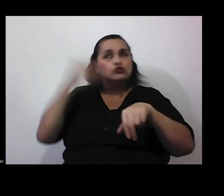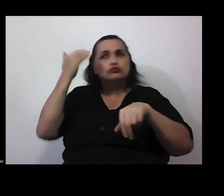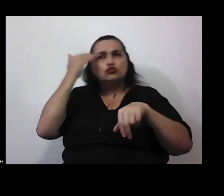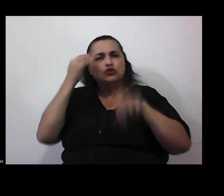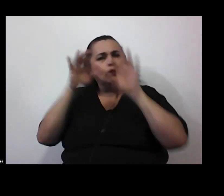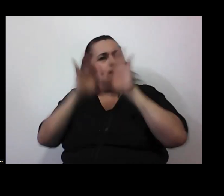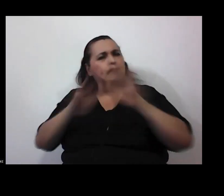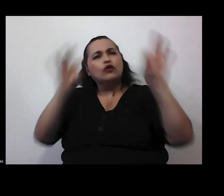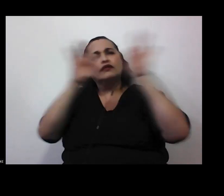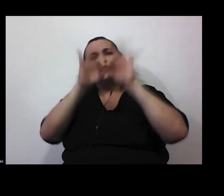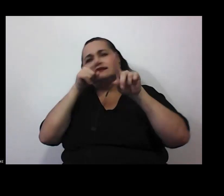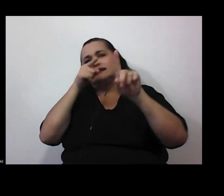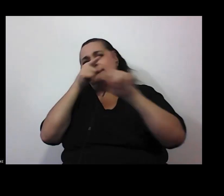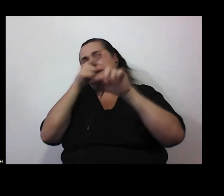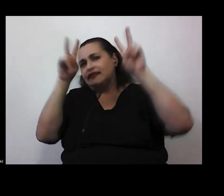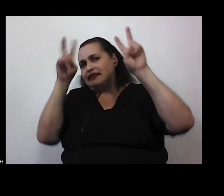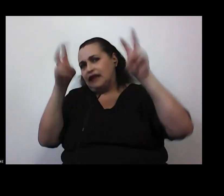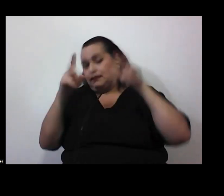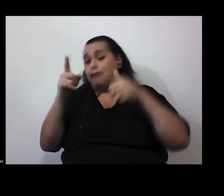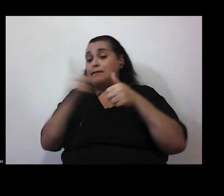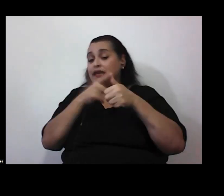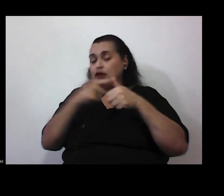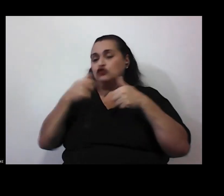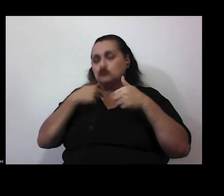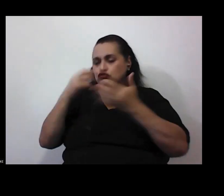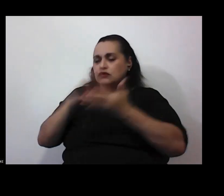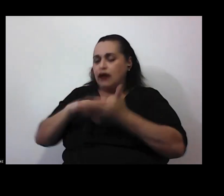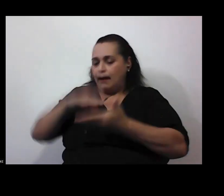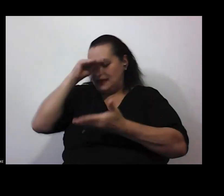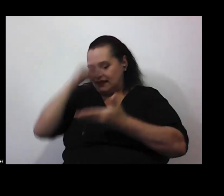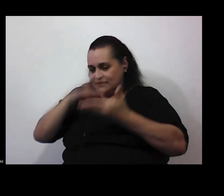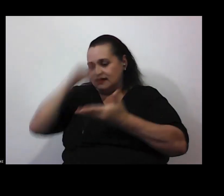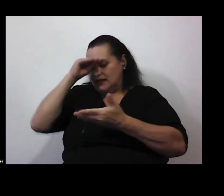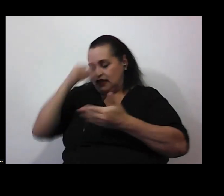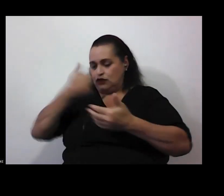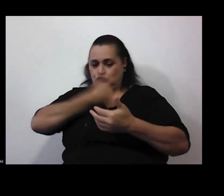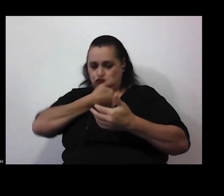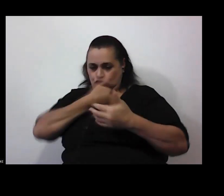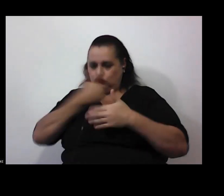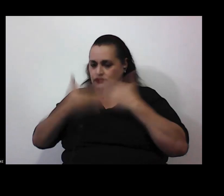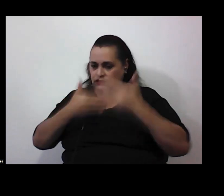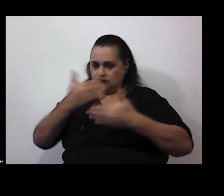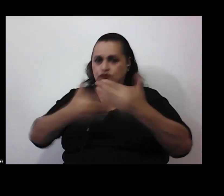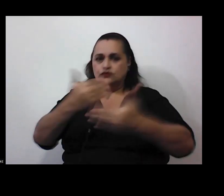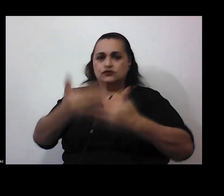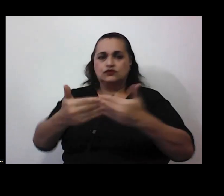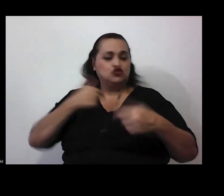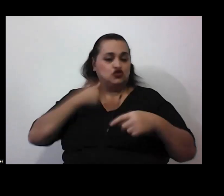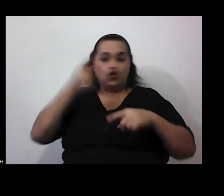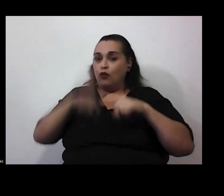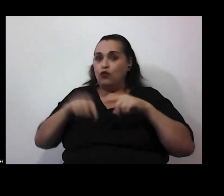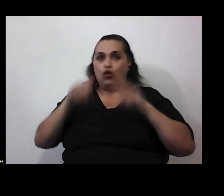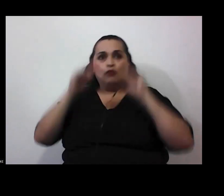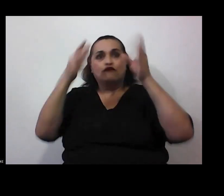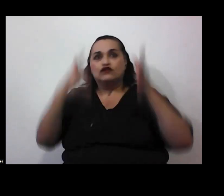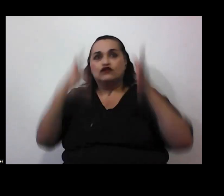lo primero que tenemos que hacer es formarnos a nosotros a nosotras mismas o sea yo no puedo ser un docente que